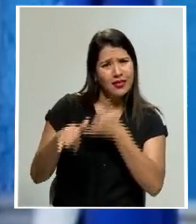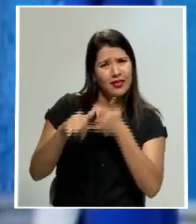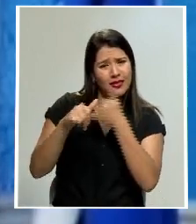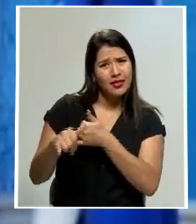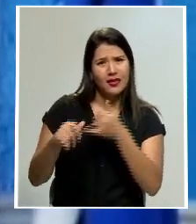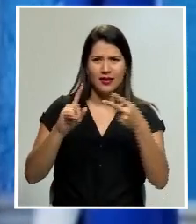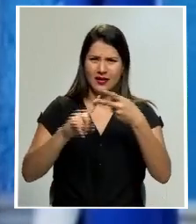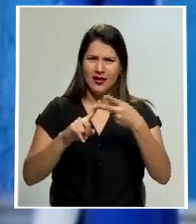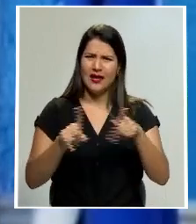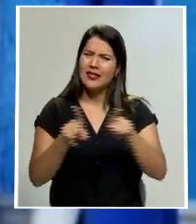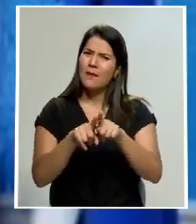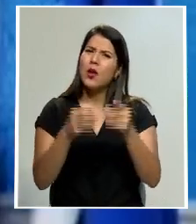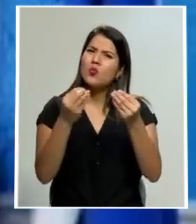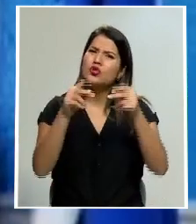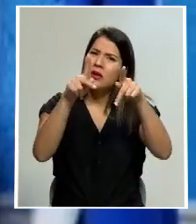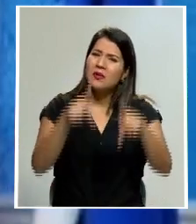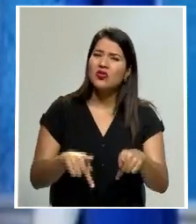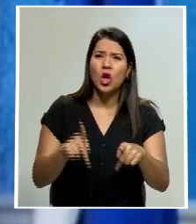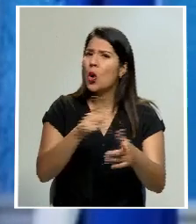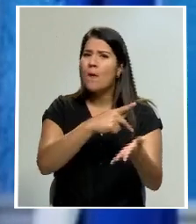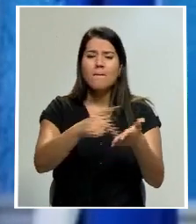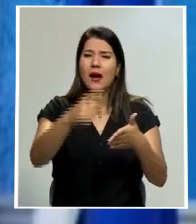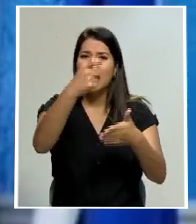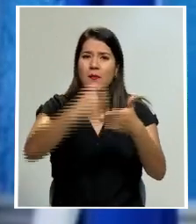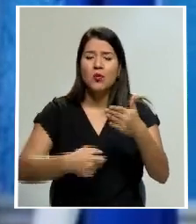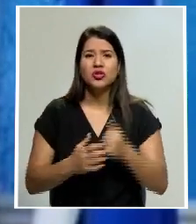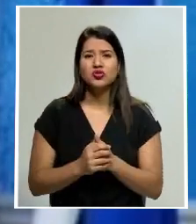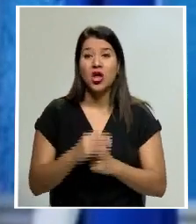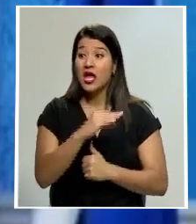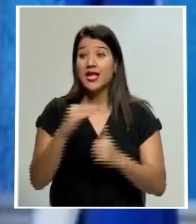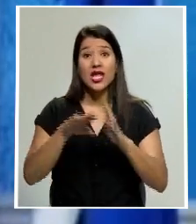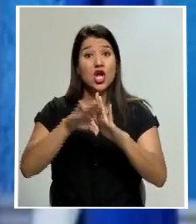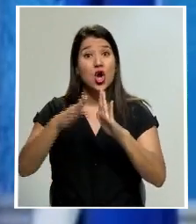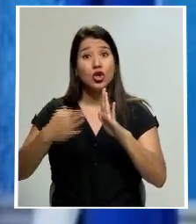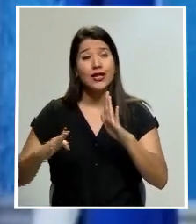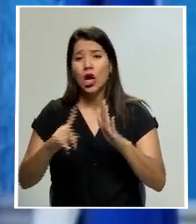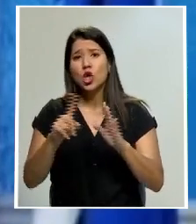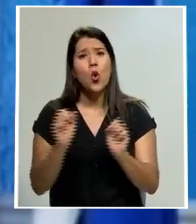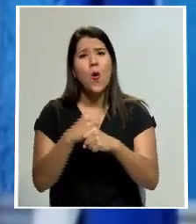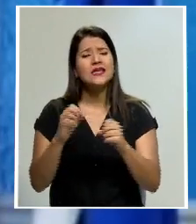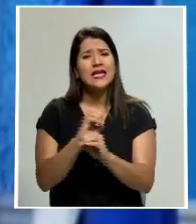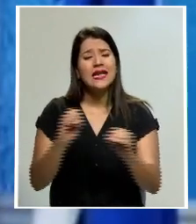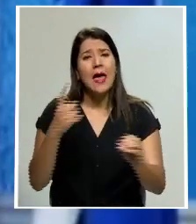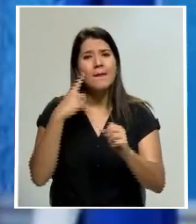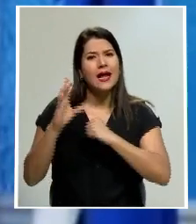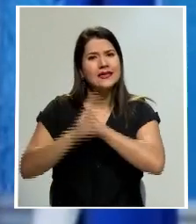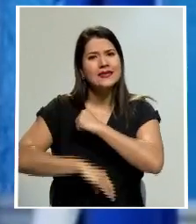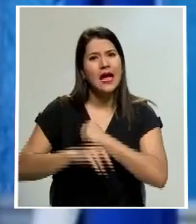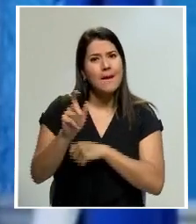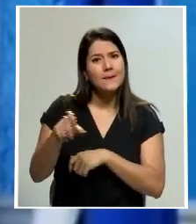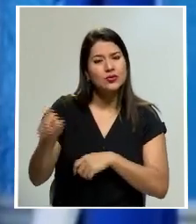ilusión y la evasión sin que la Contraloría mueva un dedo para sancionar a los responsables.